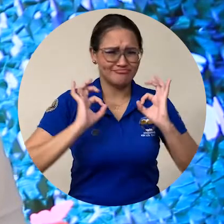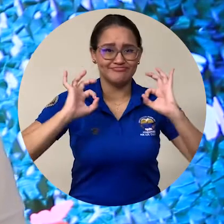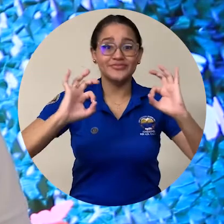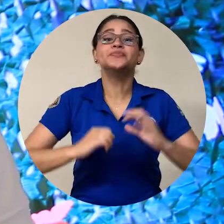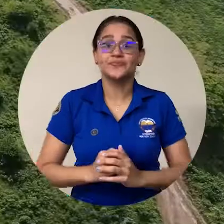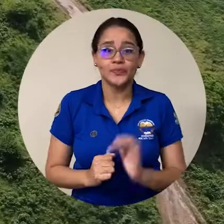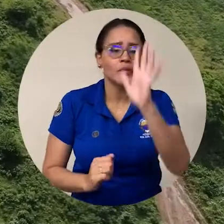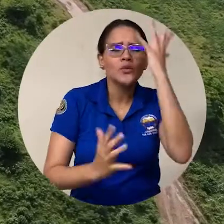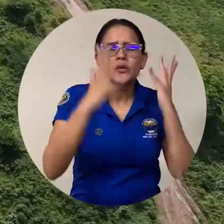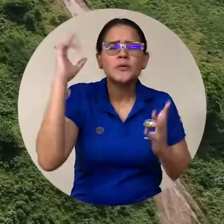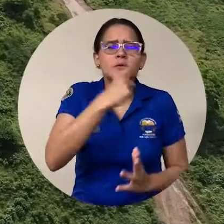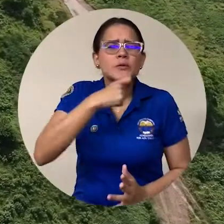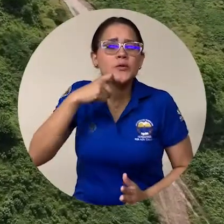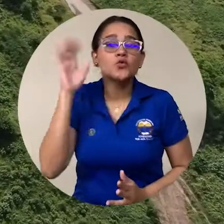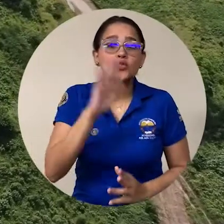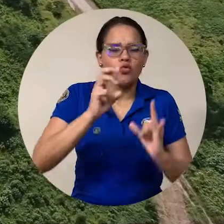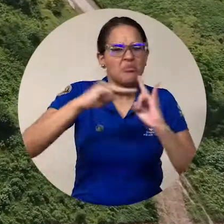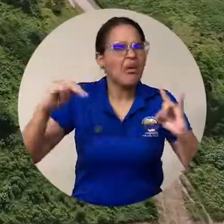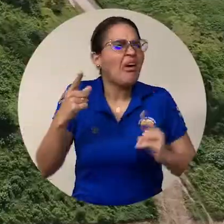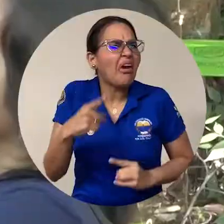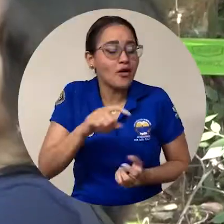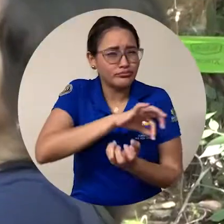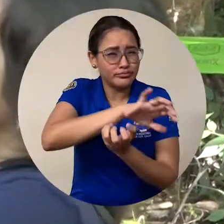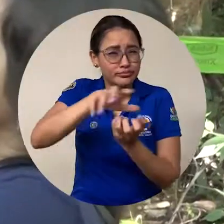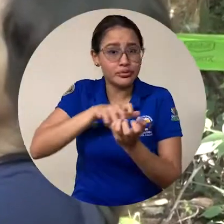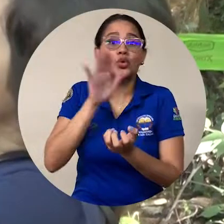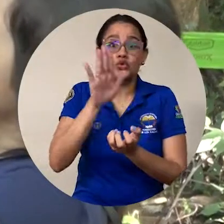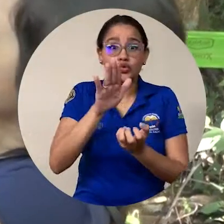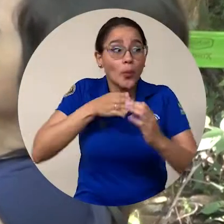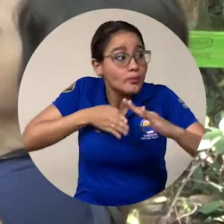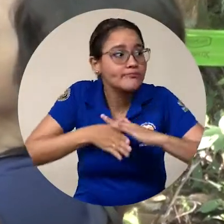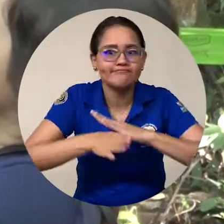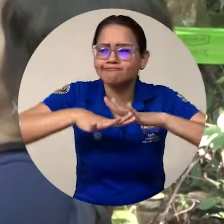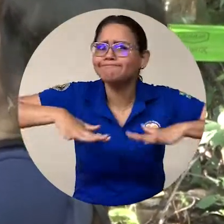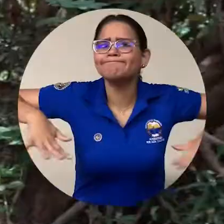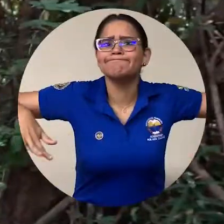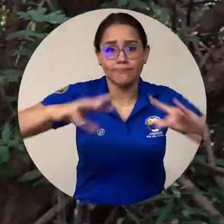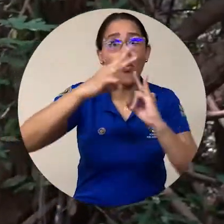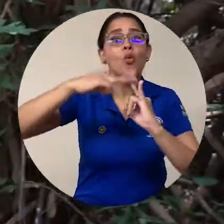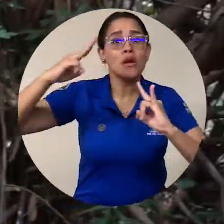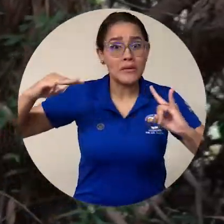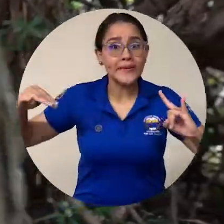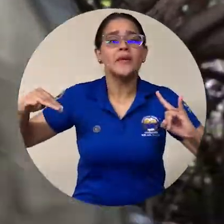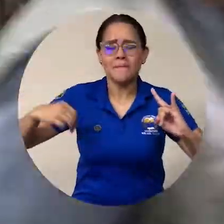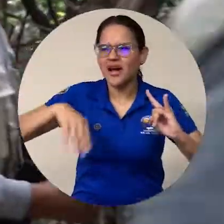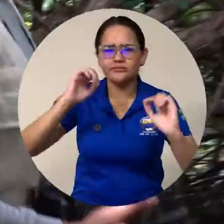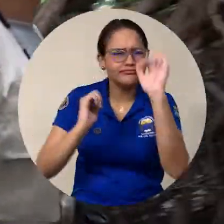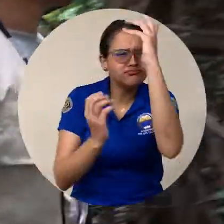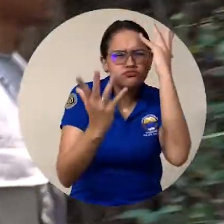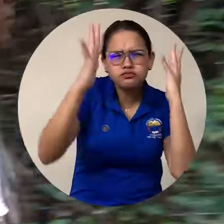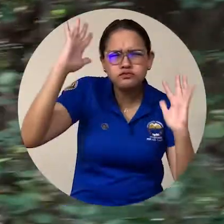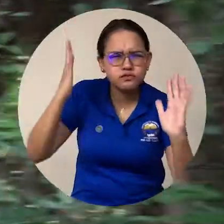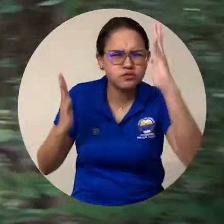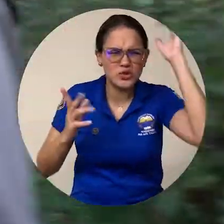equipo que contemplan. El Bosque Seco Unimagdalena es un ecosistema dentro del campus universitario que ha sido designado como